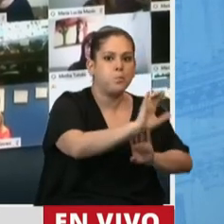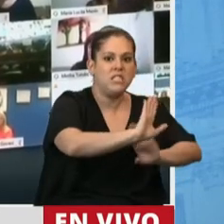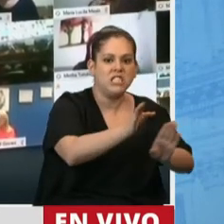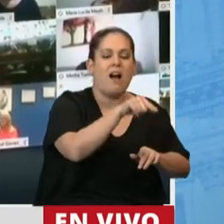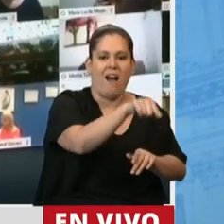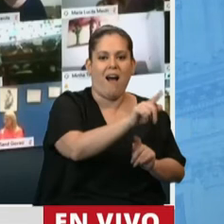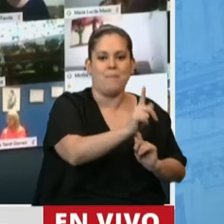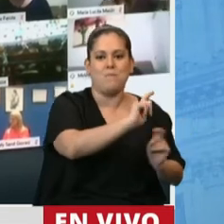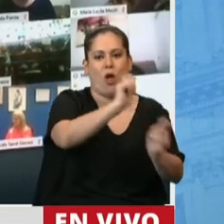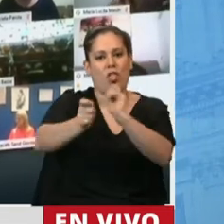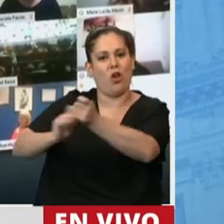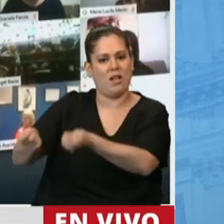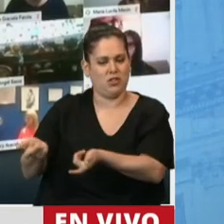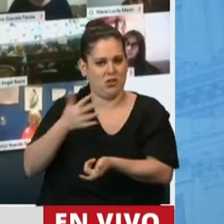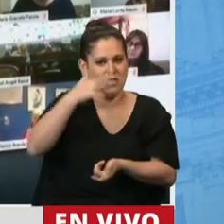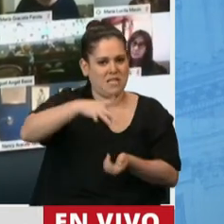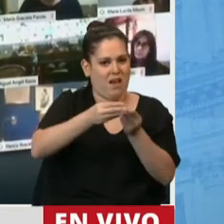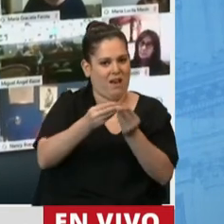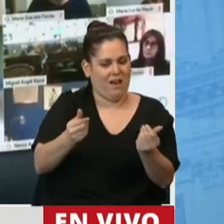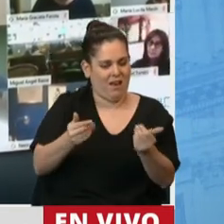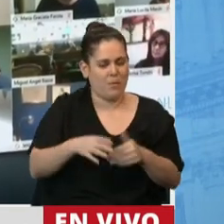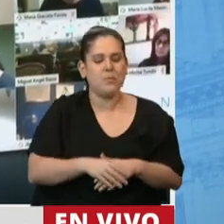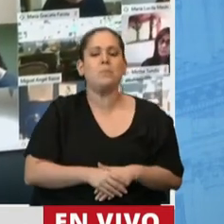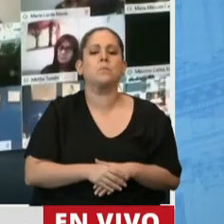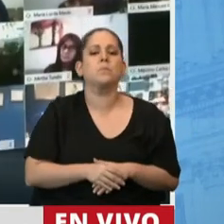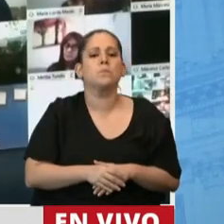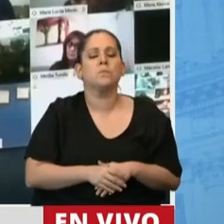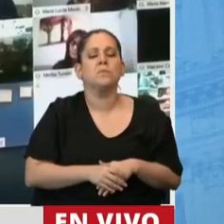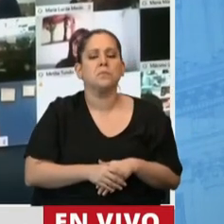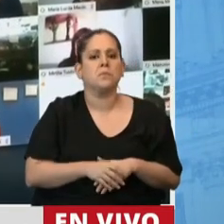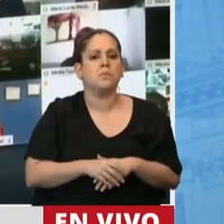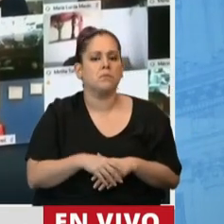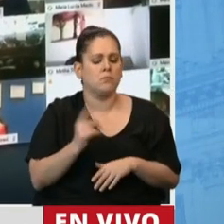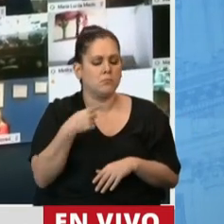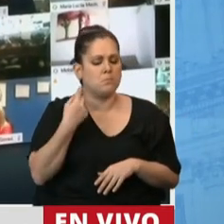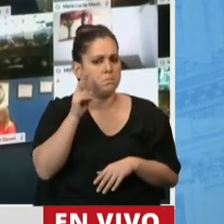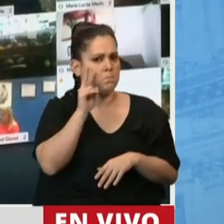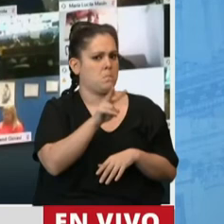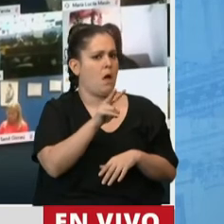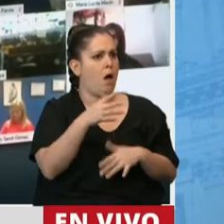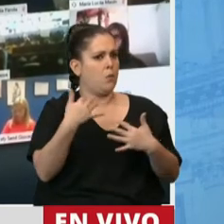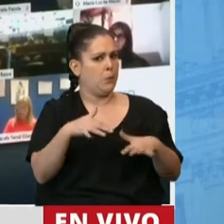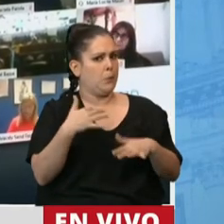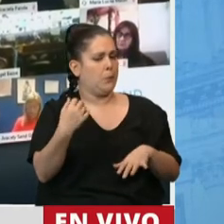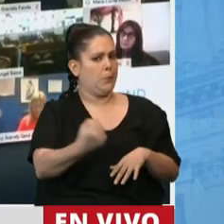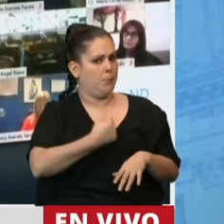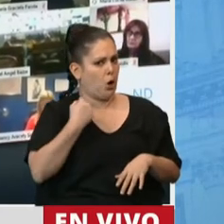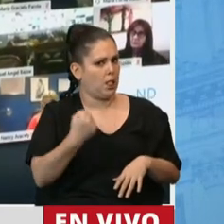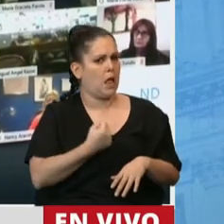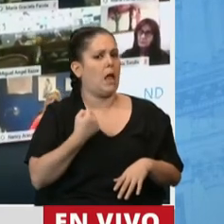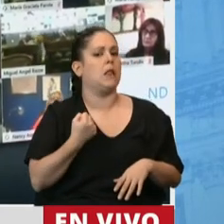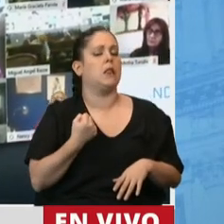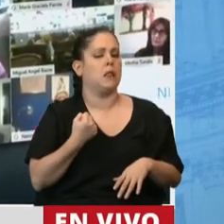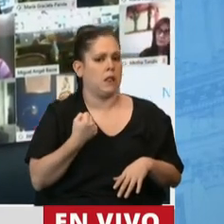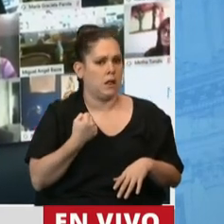Digamos que esto en algún punto entendimos la importancia no solo porque